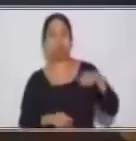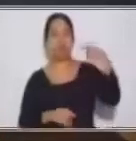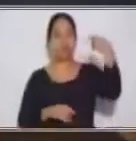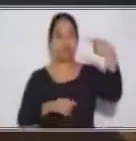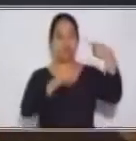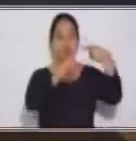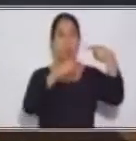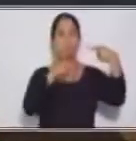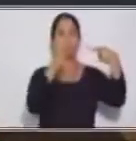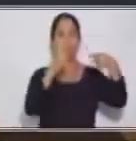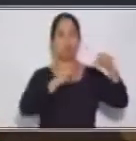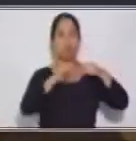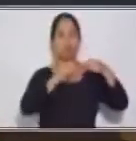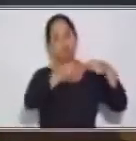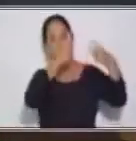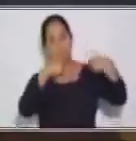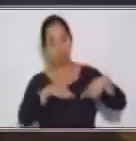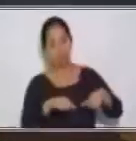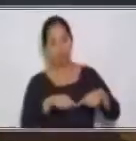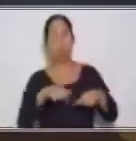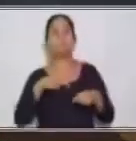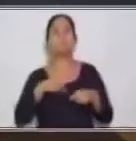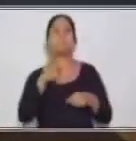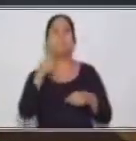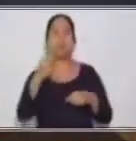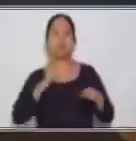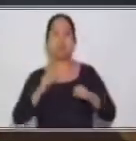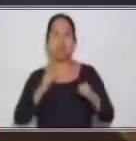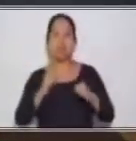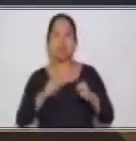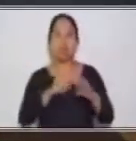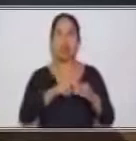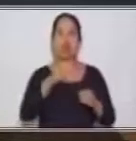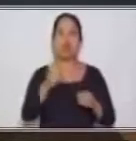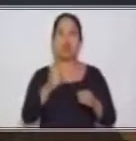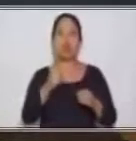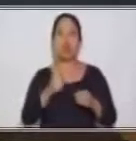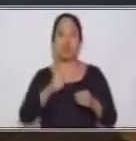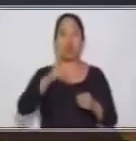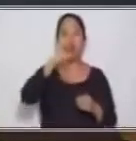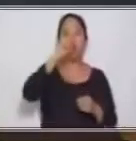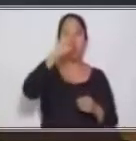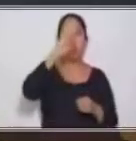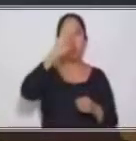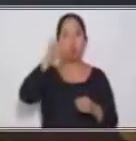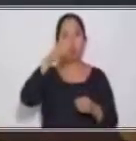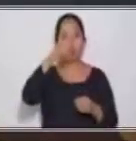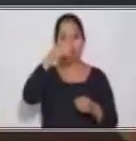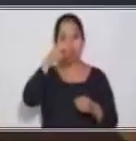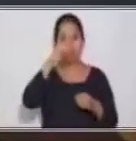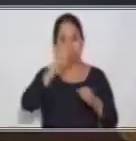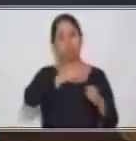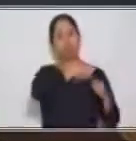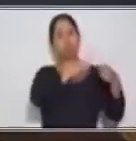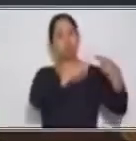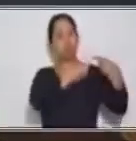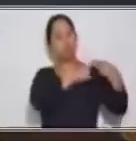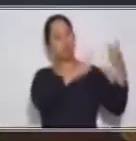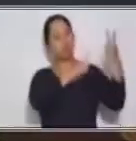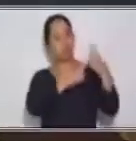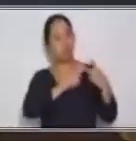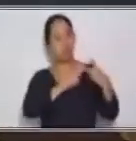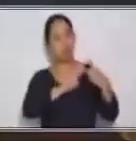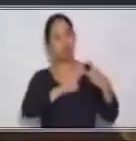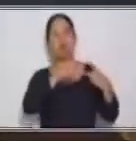recabamos el objeto, agregamos el verbo ser, en este caso representado por es, más el